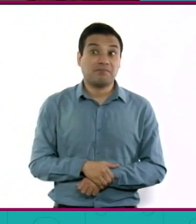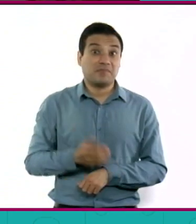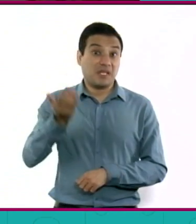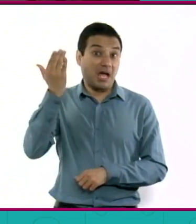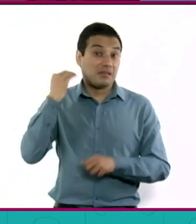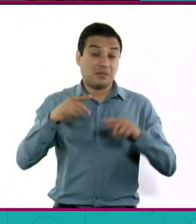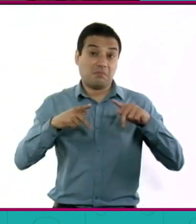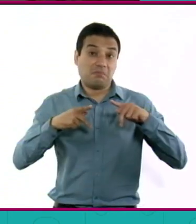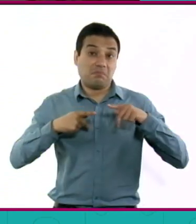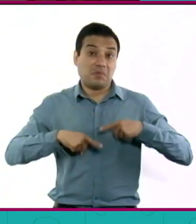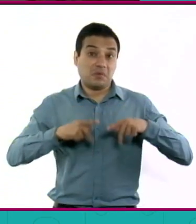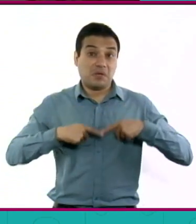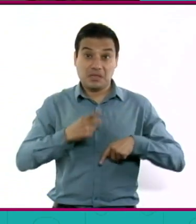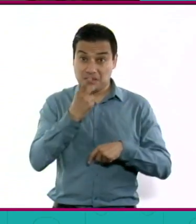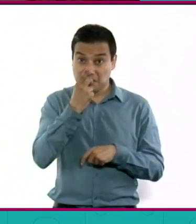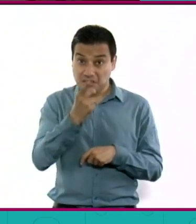loco.